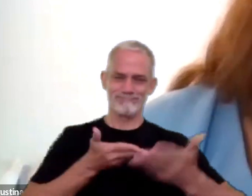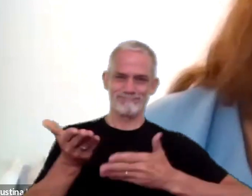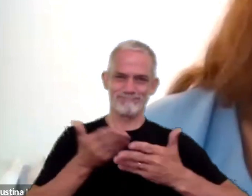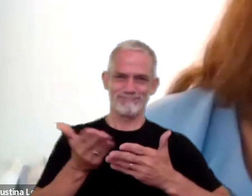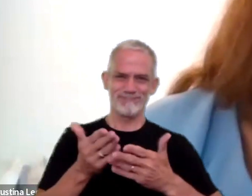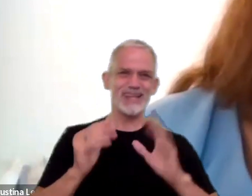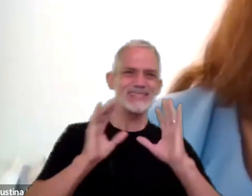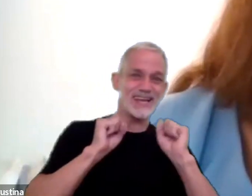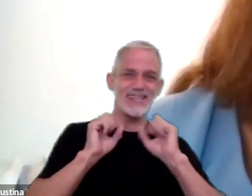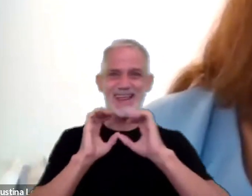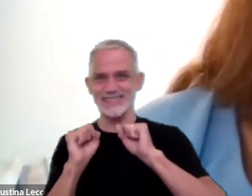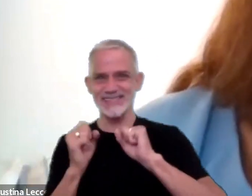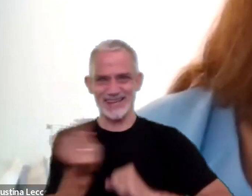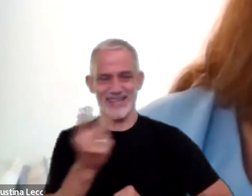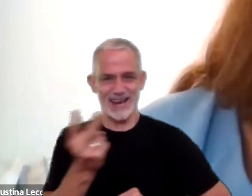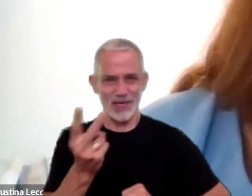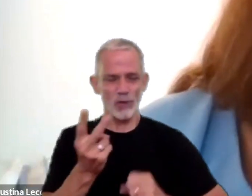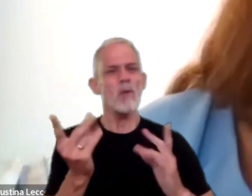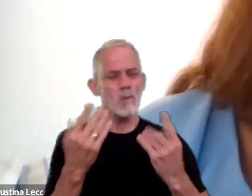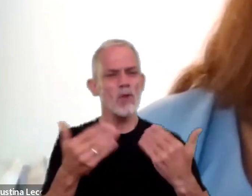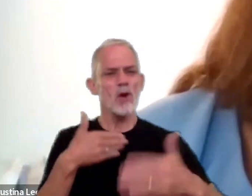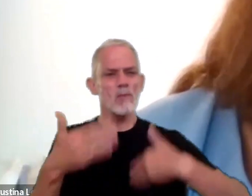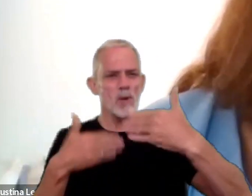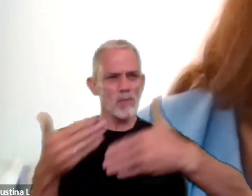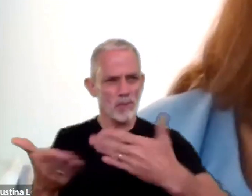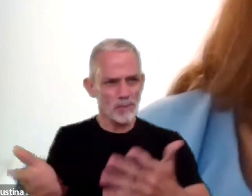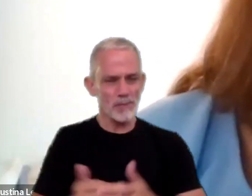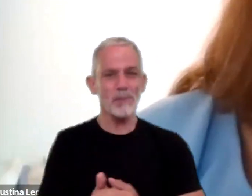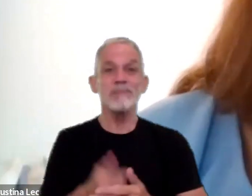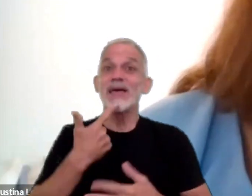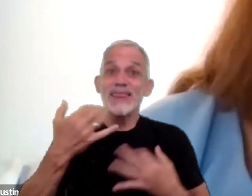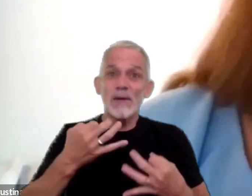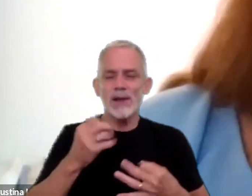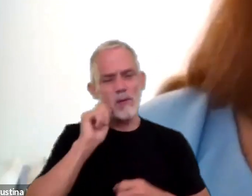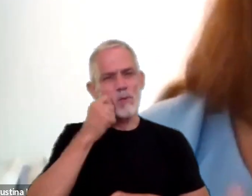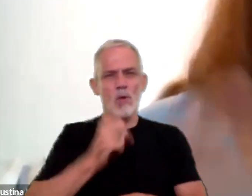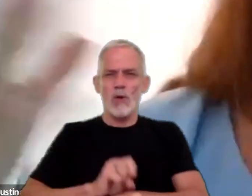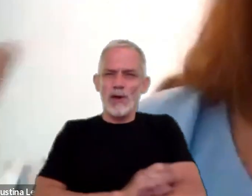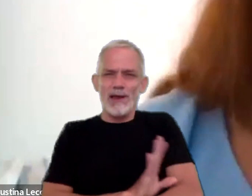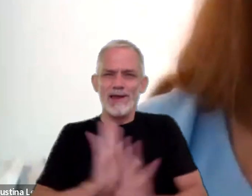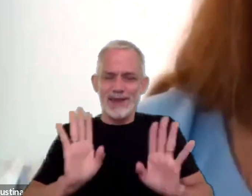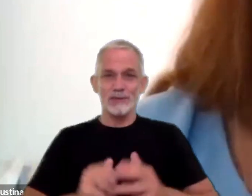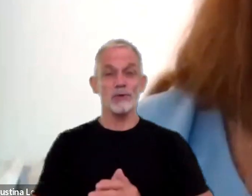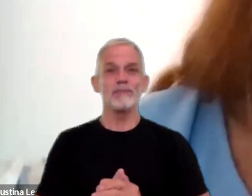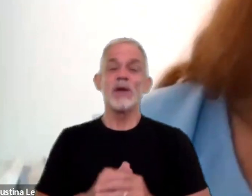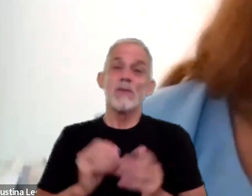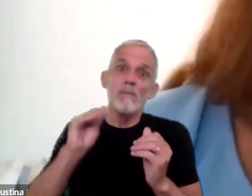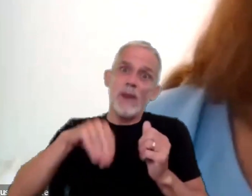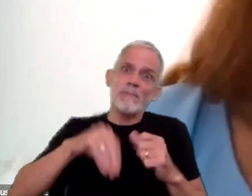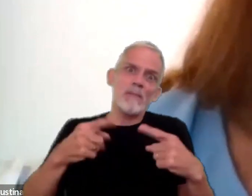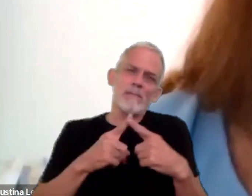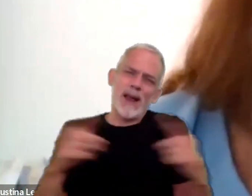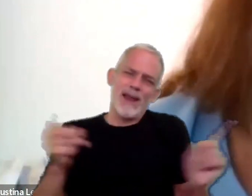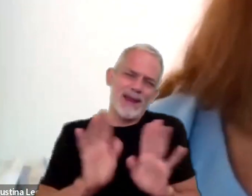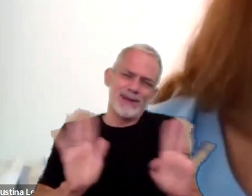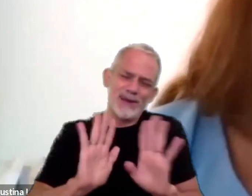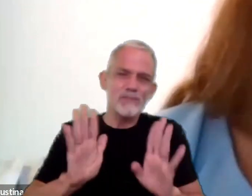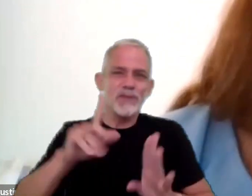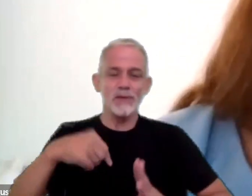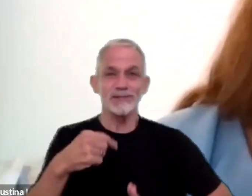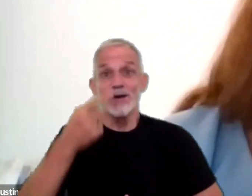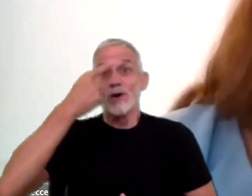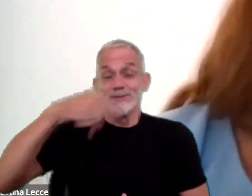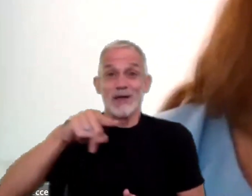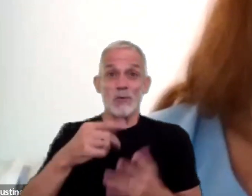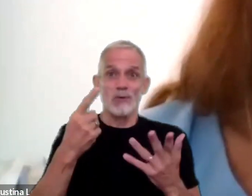secretarías y que pudimos llevarlo a cabo y fue realmente muy emotivo. No quiero seguir extendiéndome, pero bueno, sabés que es el último